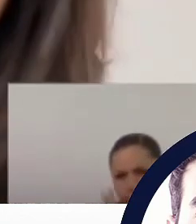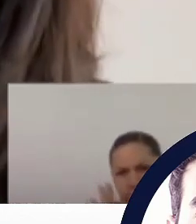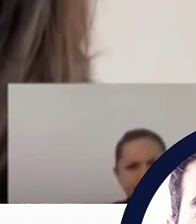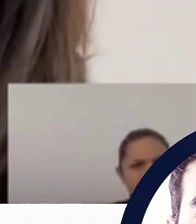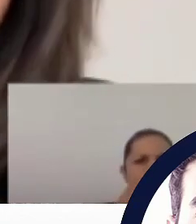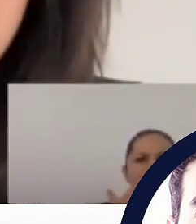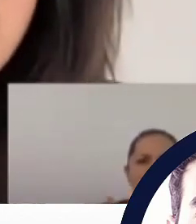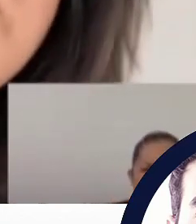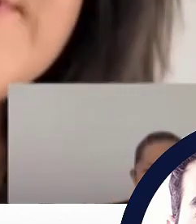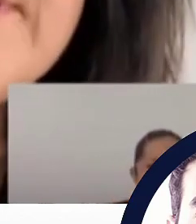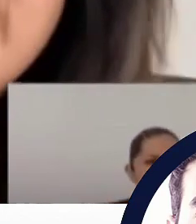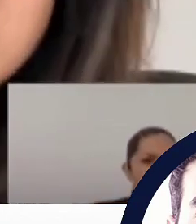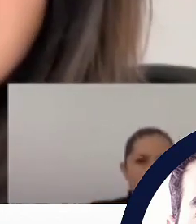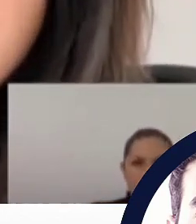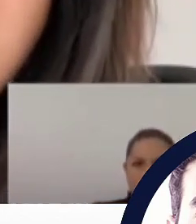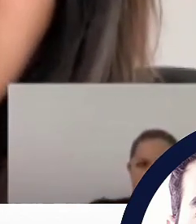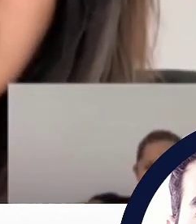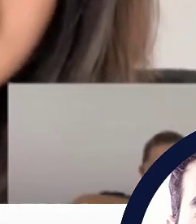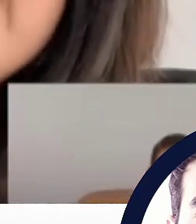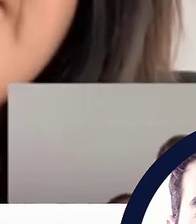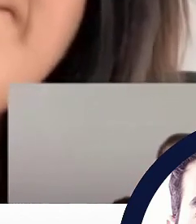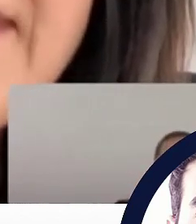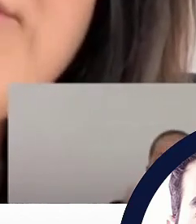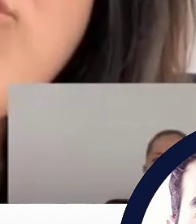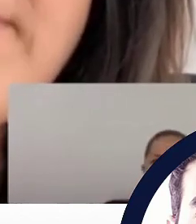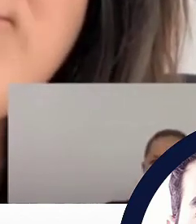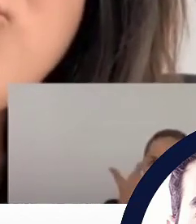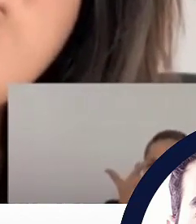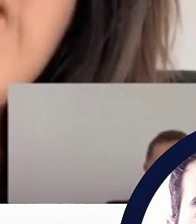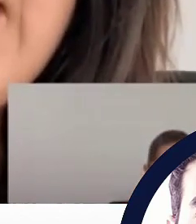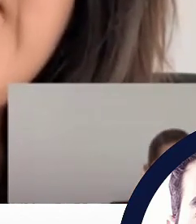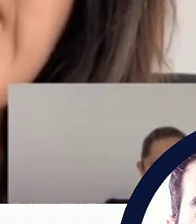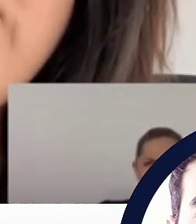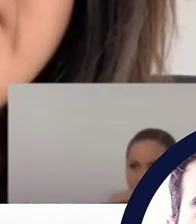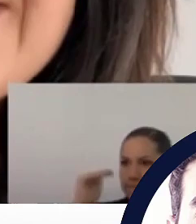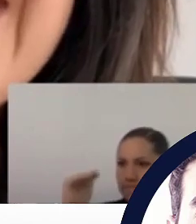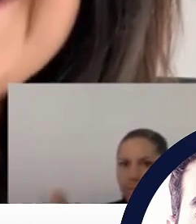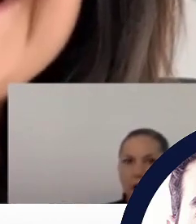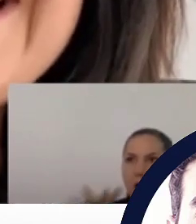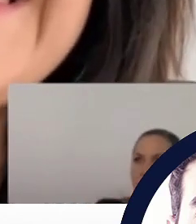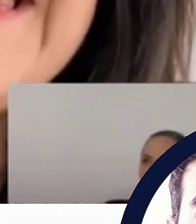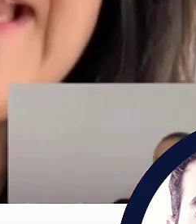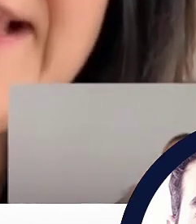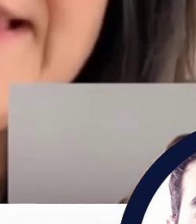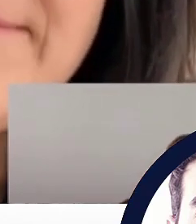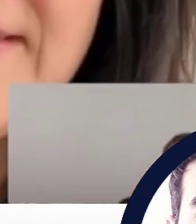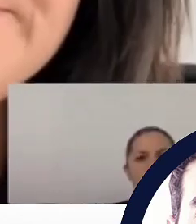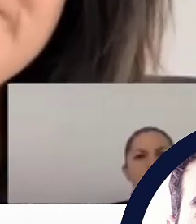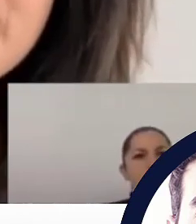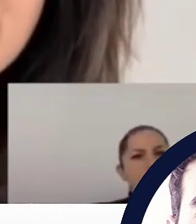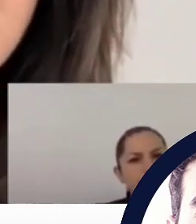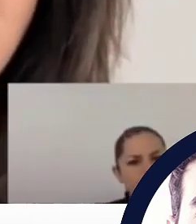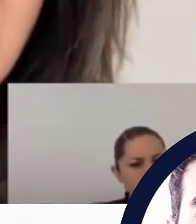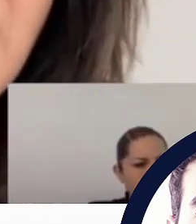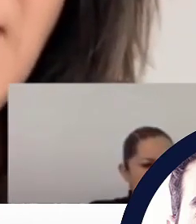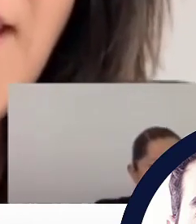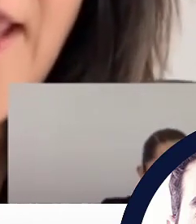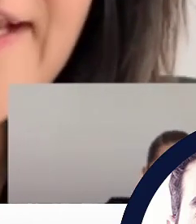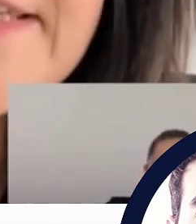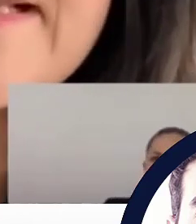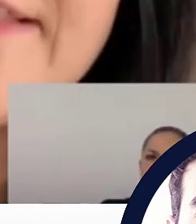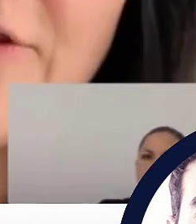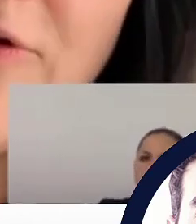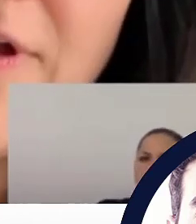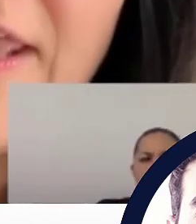como en todos los estados fronterizos, pues sigue siendo un problema que hay que atacar. Y pues es una de las